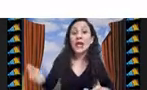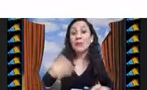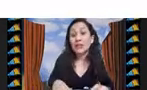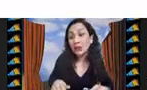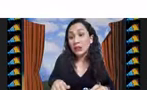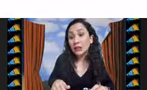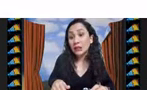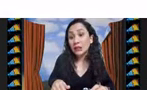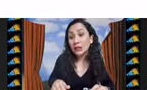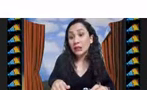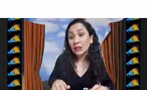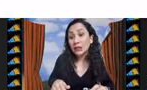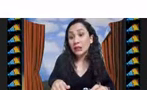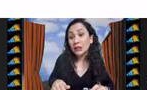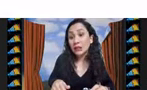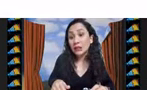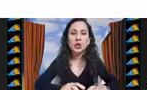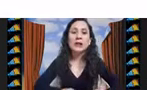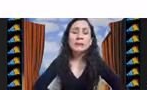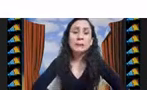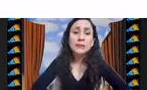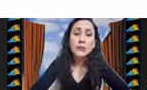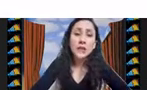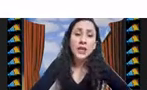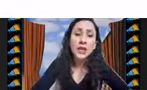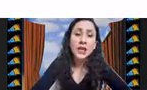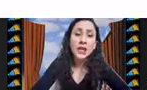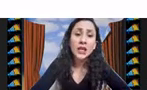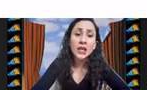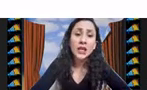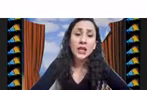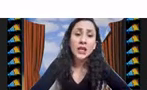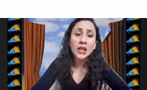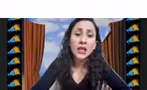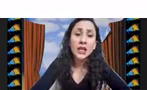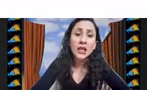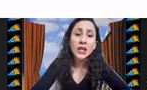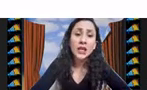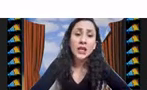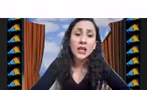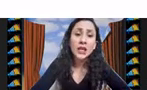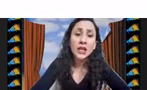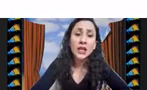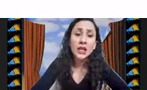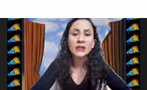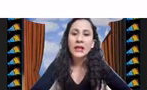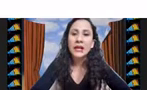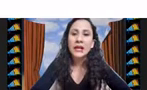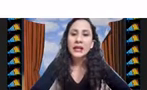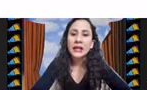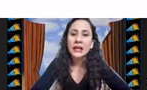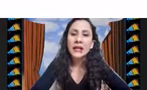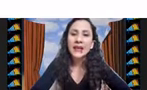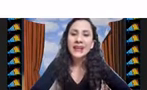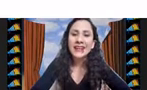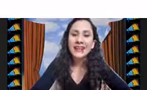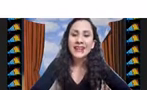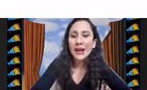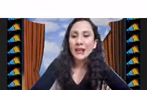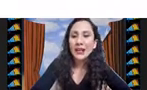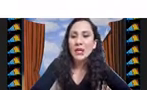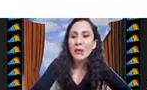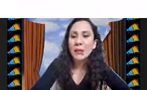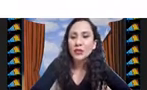eran más difíciles las instancias de resolver entonces generamos nuevos conjuntos de instancias y